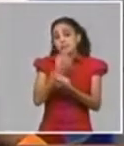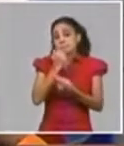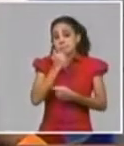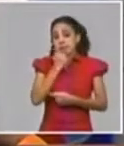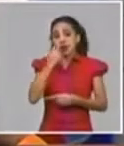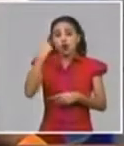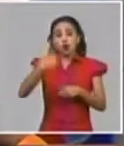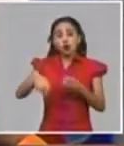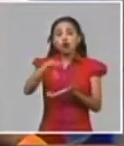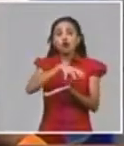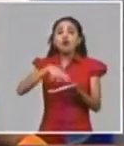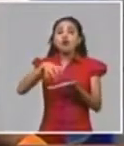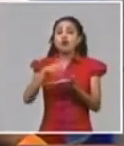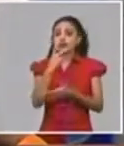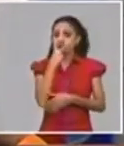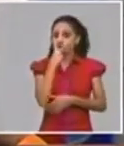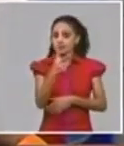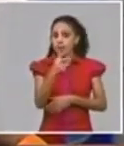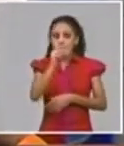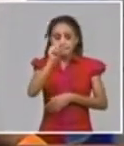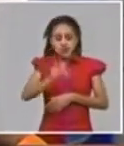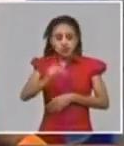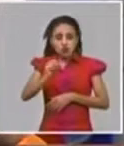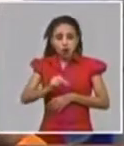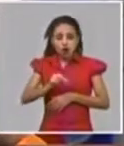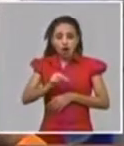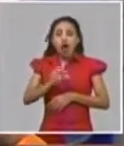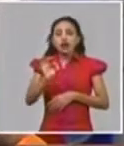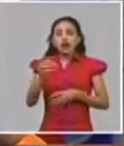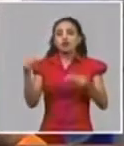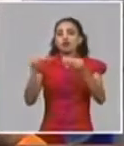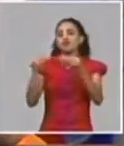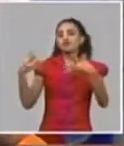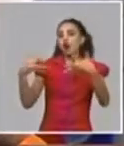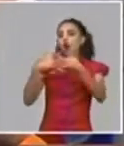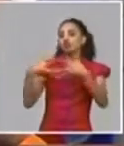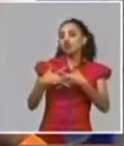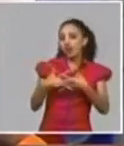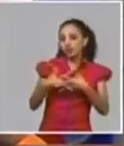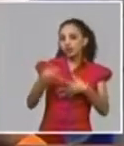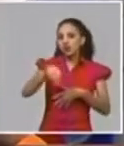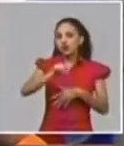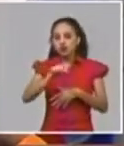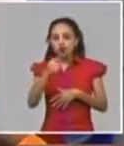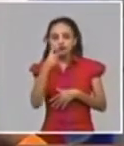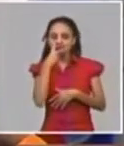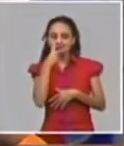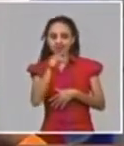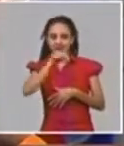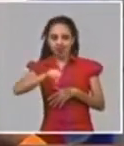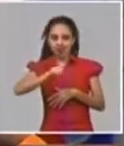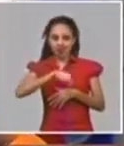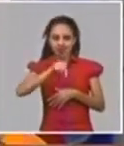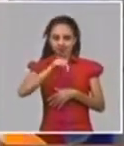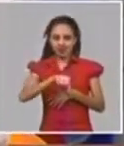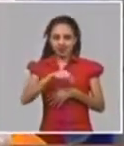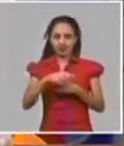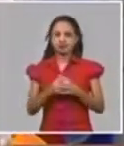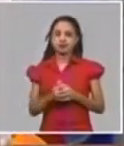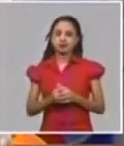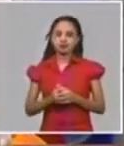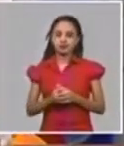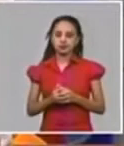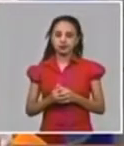centros que hemos definido para casos de contacto, hay 6.000 personas que estamos estudiando y que están vinculadas a esos sospechosos o confirmados que tenemos ligados